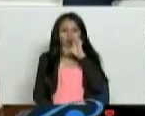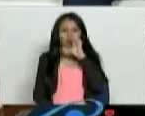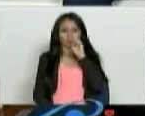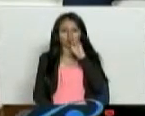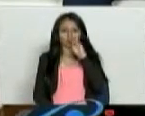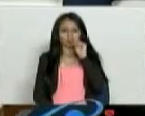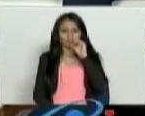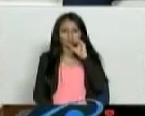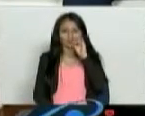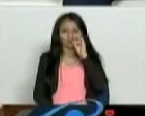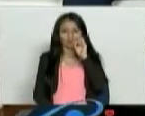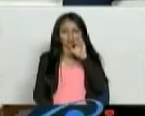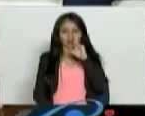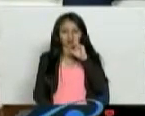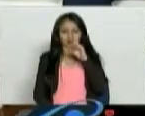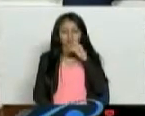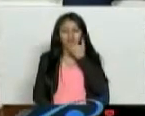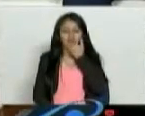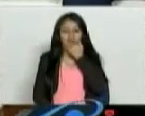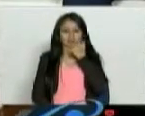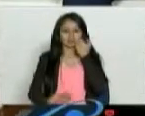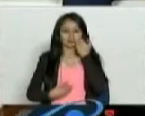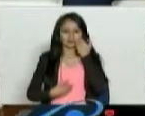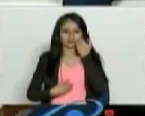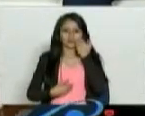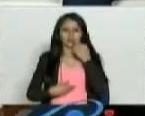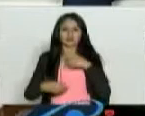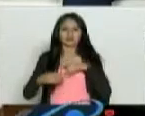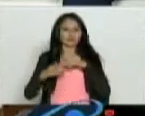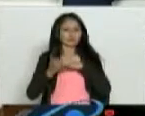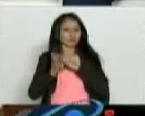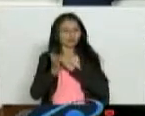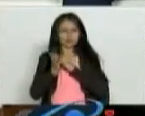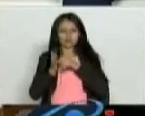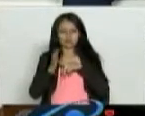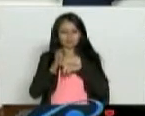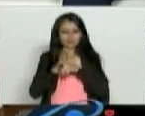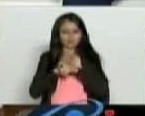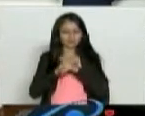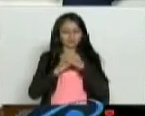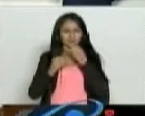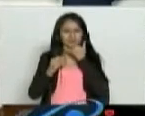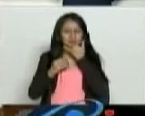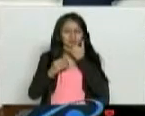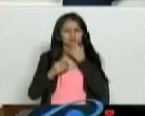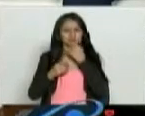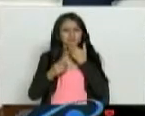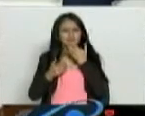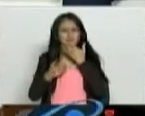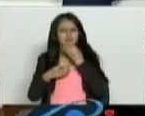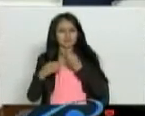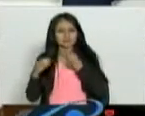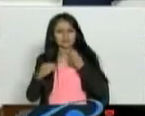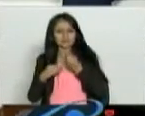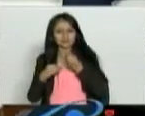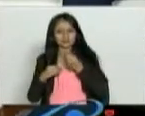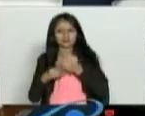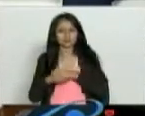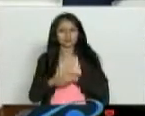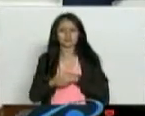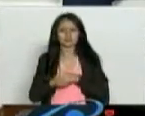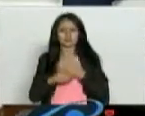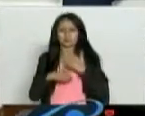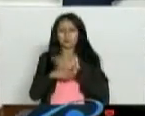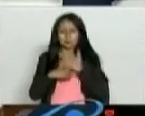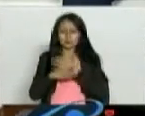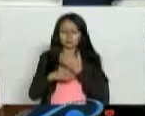Sí. Entonces me salió positivo el pilobacter. pues, no sé si eso haya posibilidad de eliminarlo. Y qué